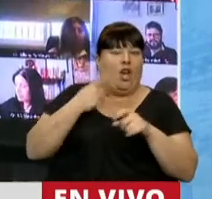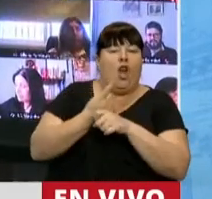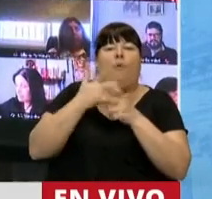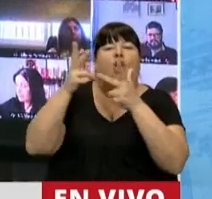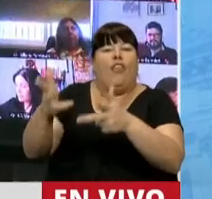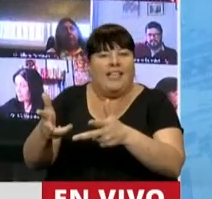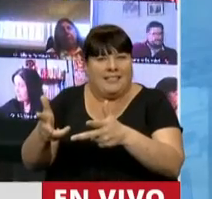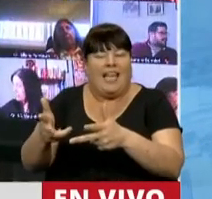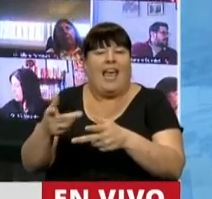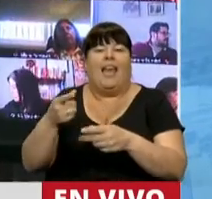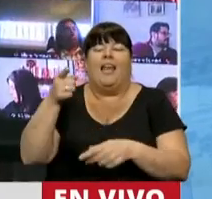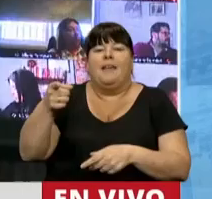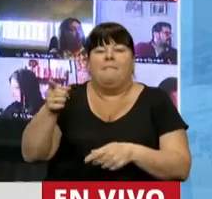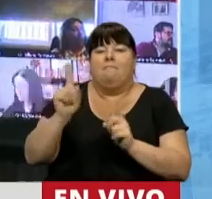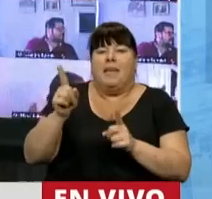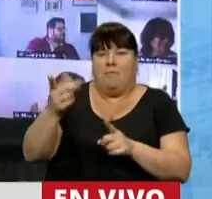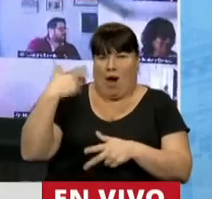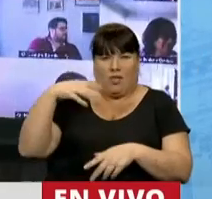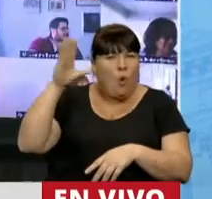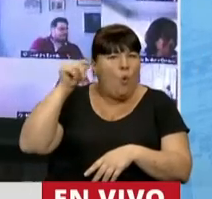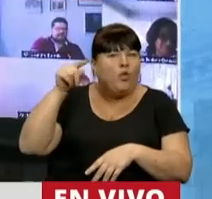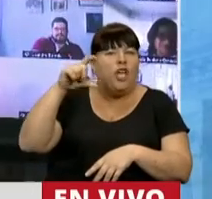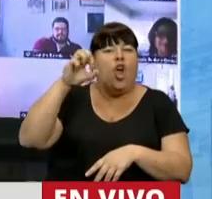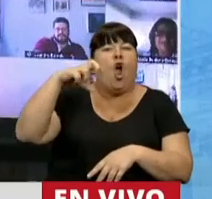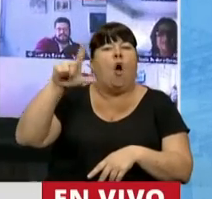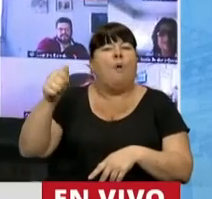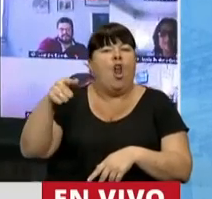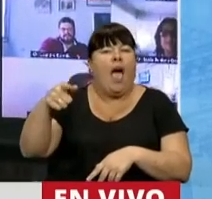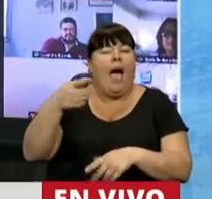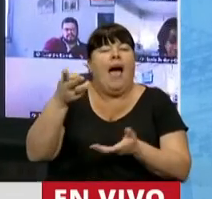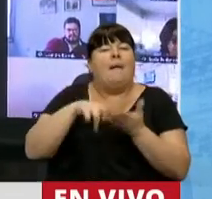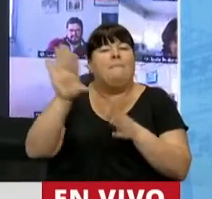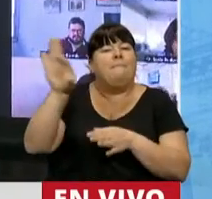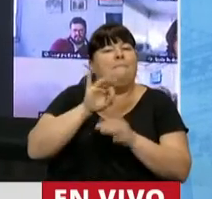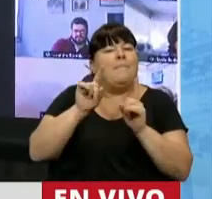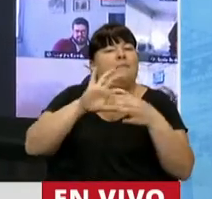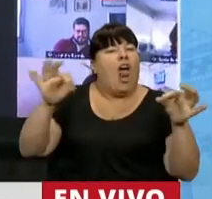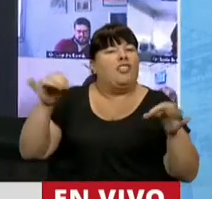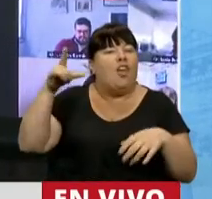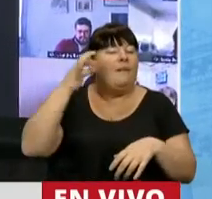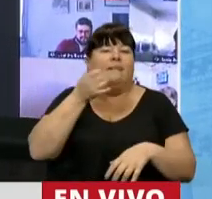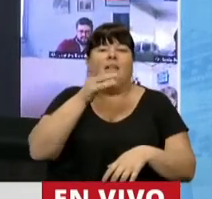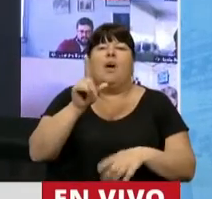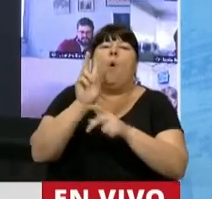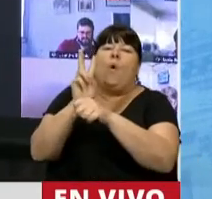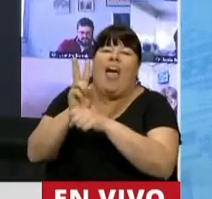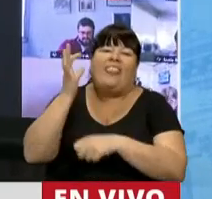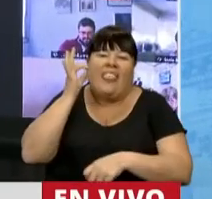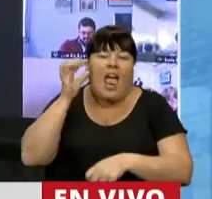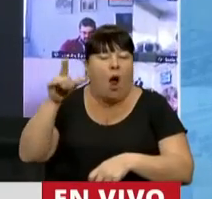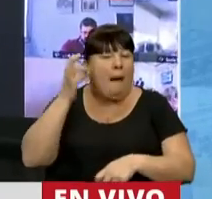decirle lo que él, ayer lo escuchaba Guillermo Coppola, que repetía una frase que él odiaba. Cuídate Diego,